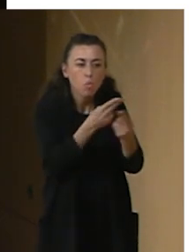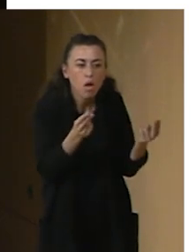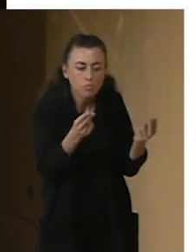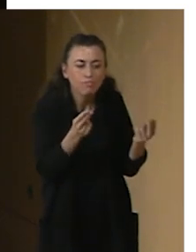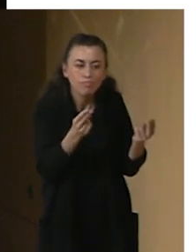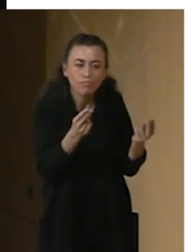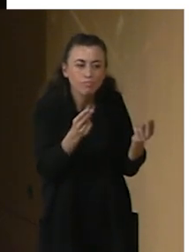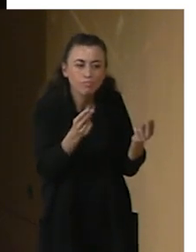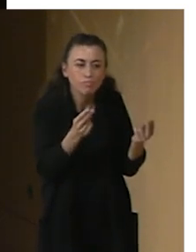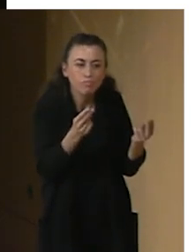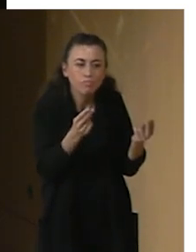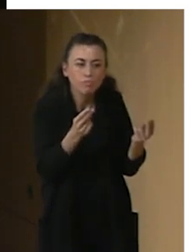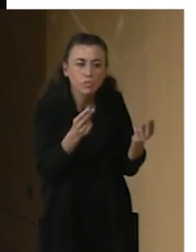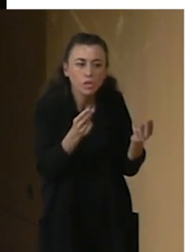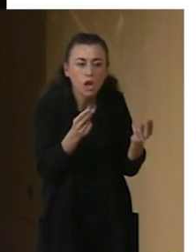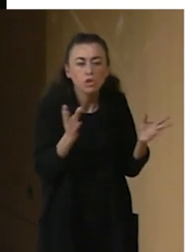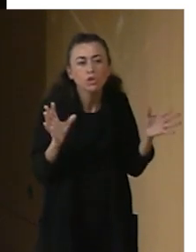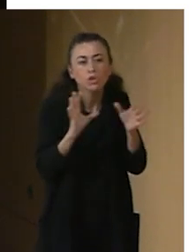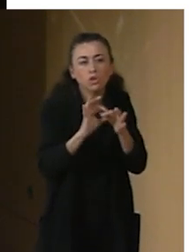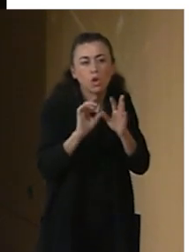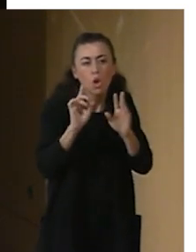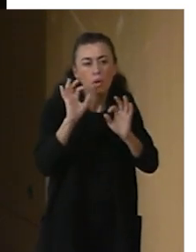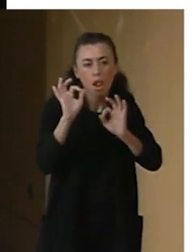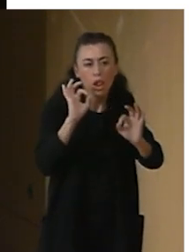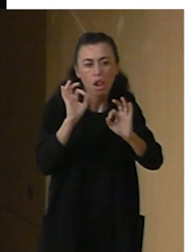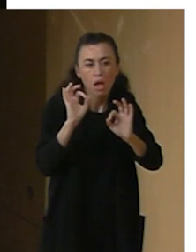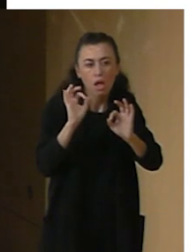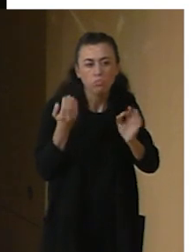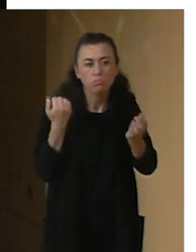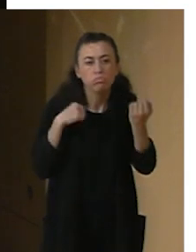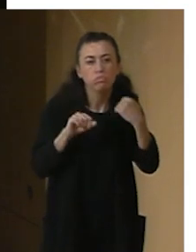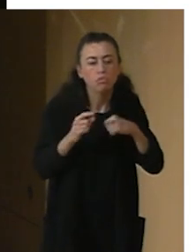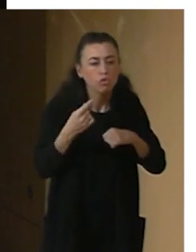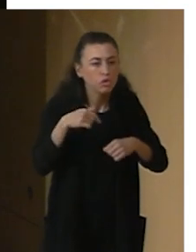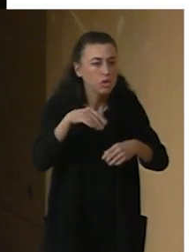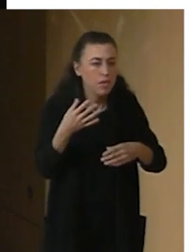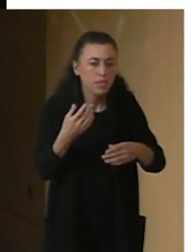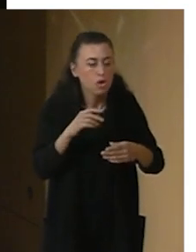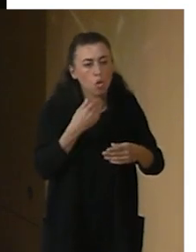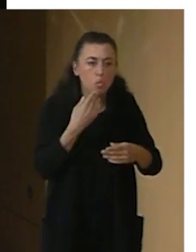en una función, es un trabajo que tiene que estar dentro del propio ADN del proyecto.